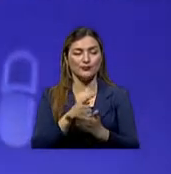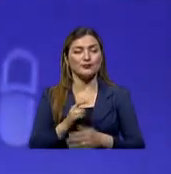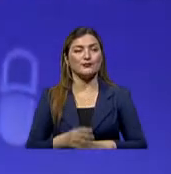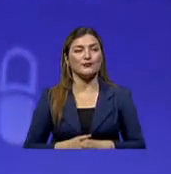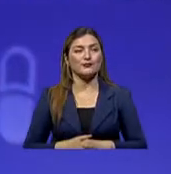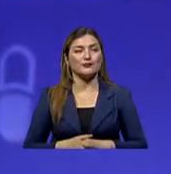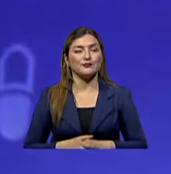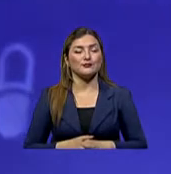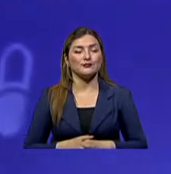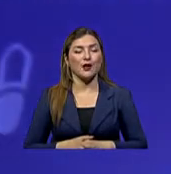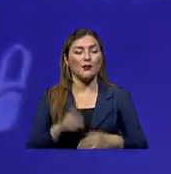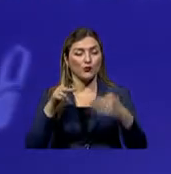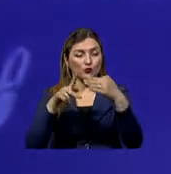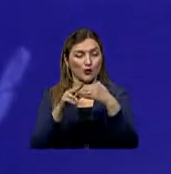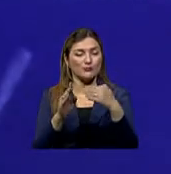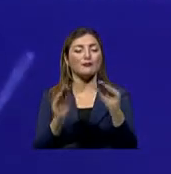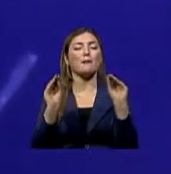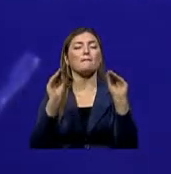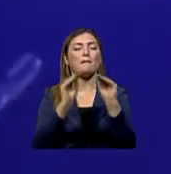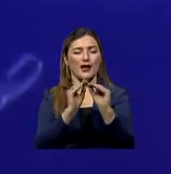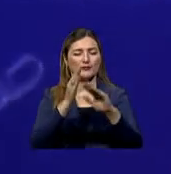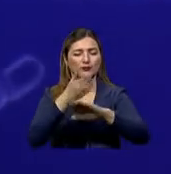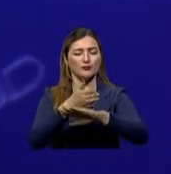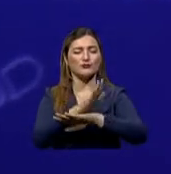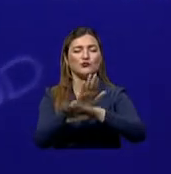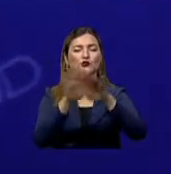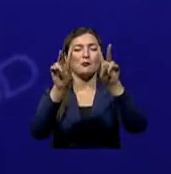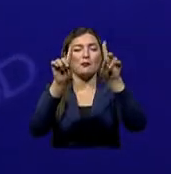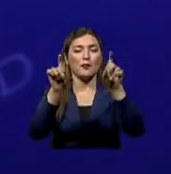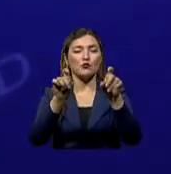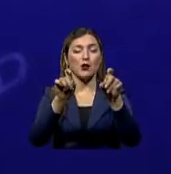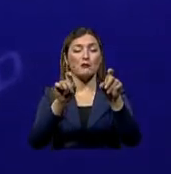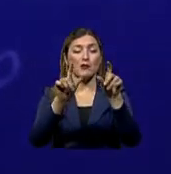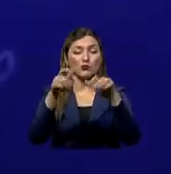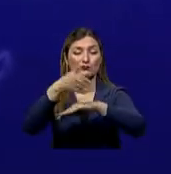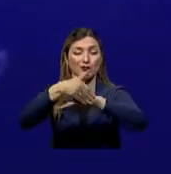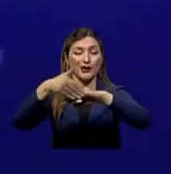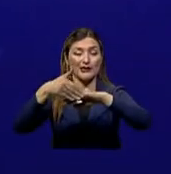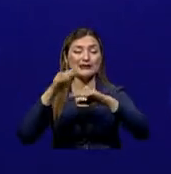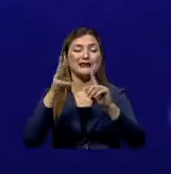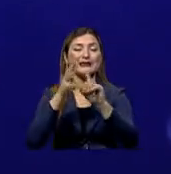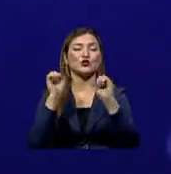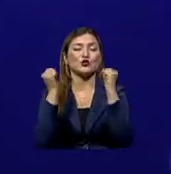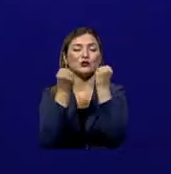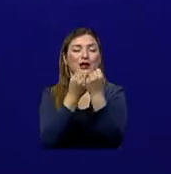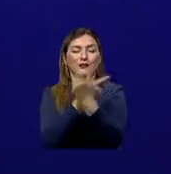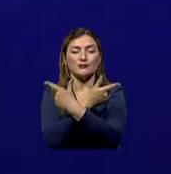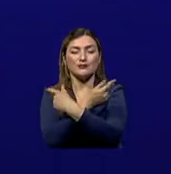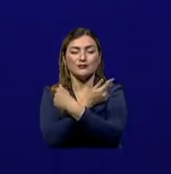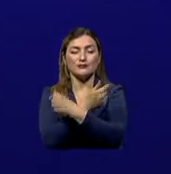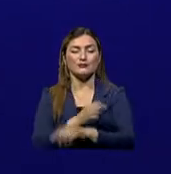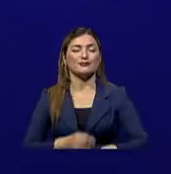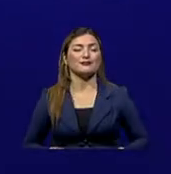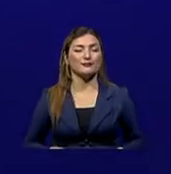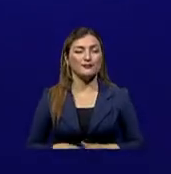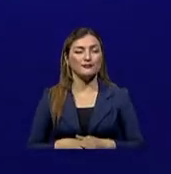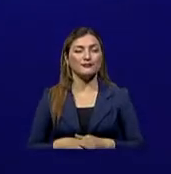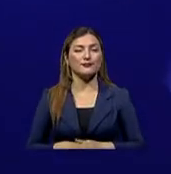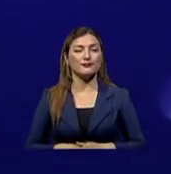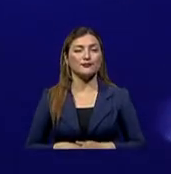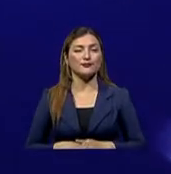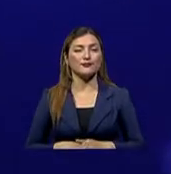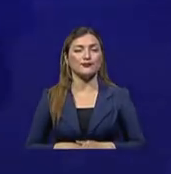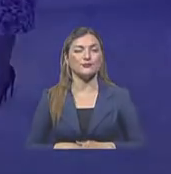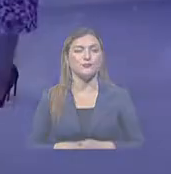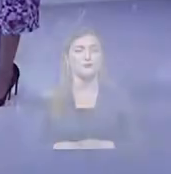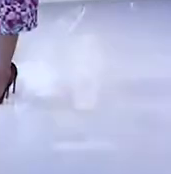esto vamos a dar una pausa, pero ya regresamos porque vamos a responder las preguntas hechas a través de nuestra cuenta de Twitter, arroba mundosaludece. Ya regresamos.